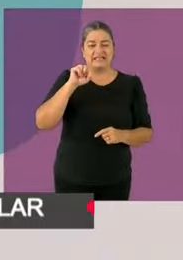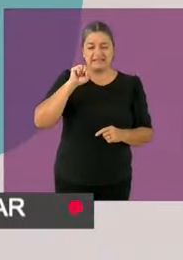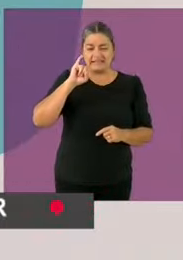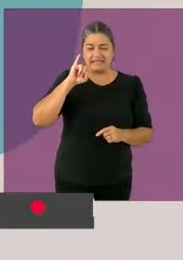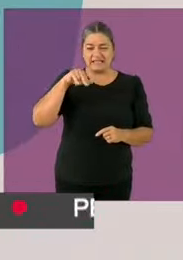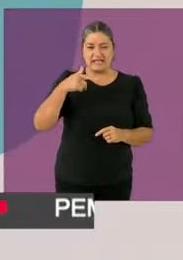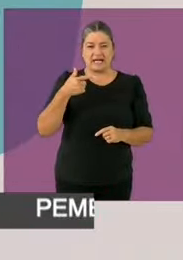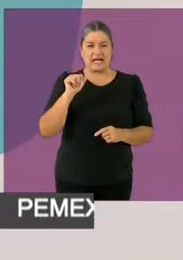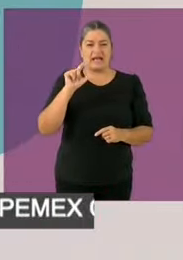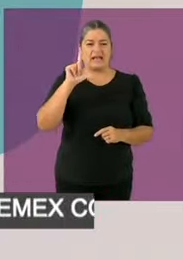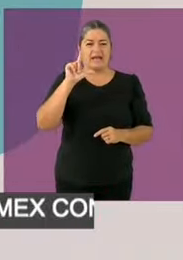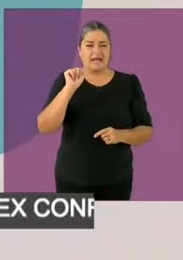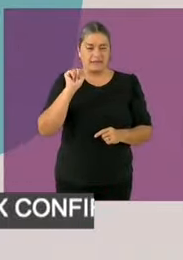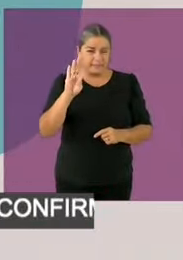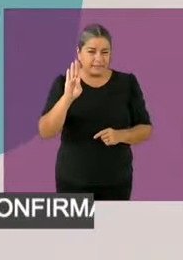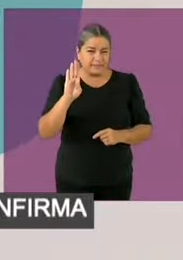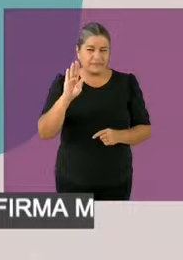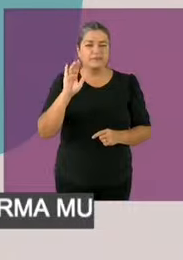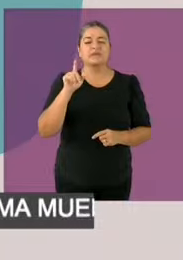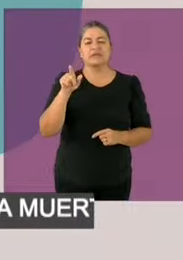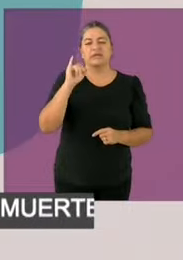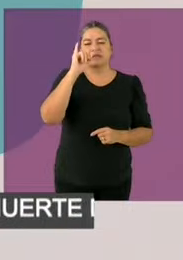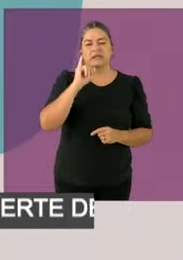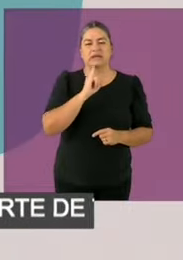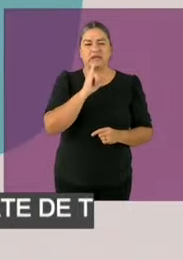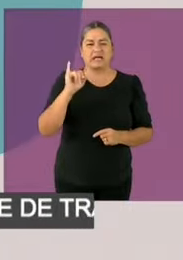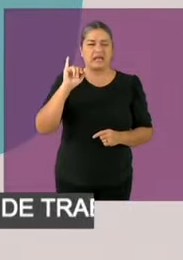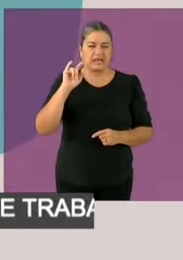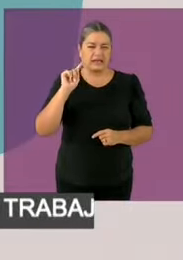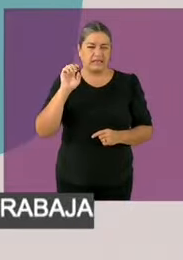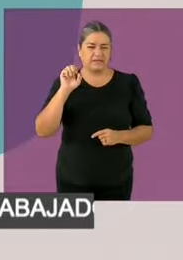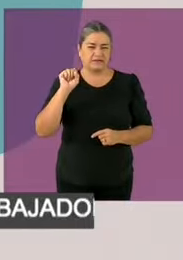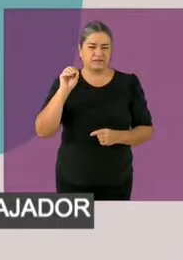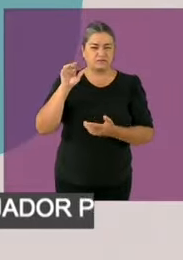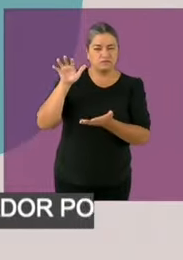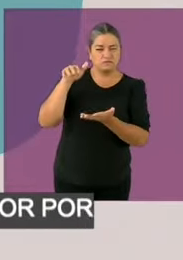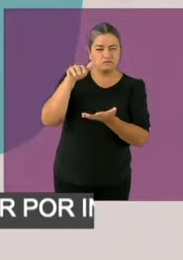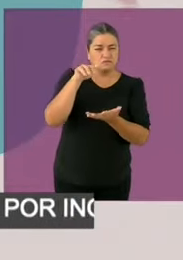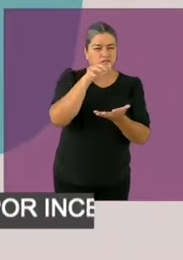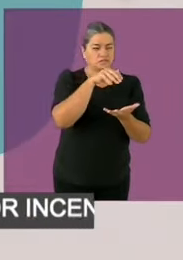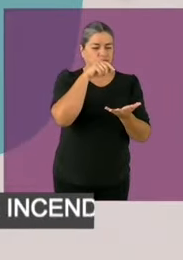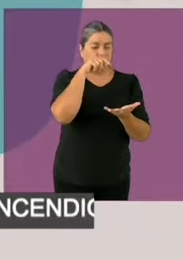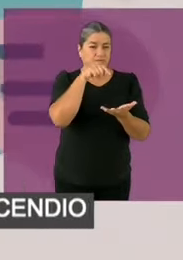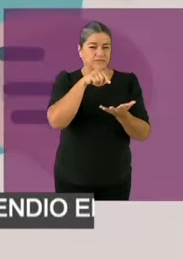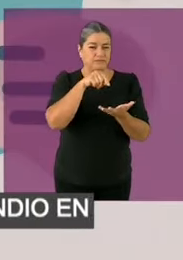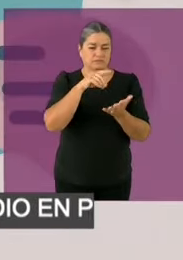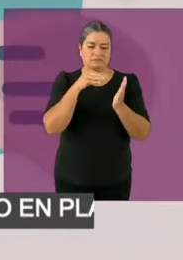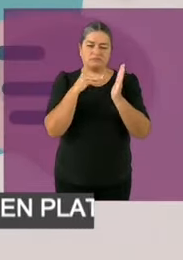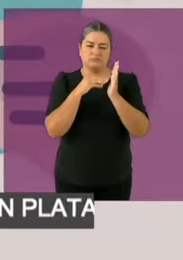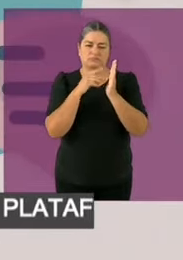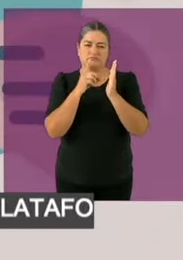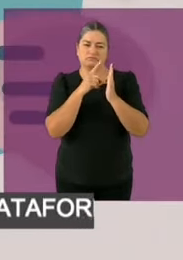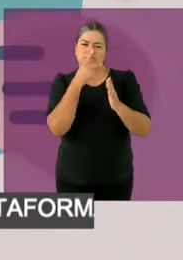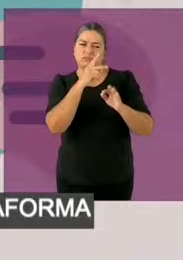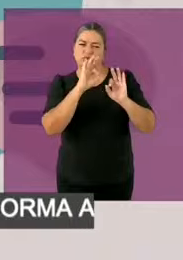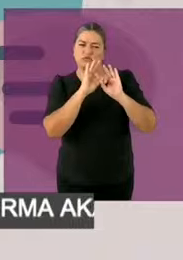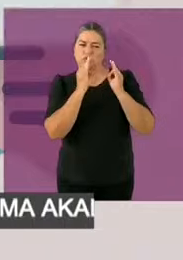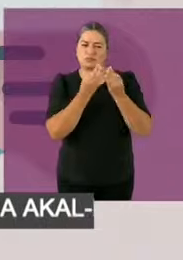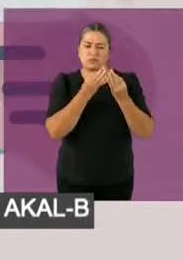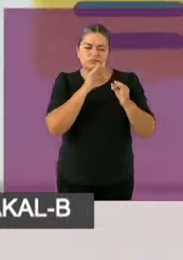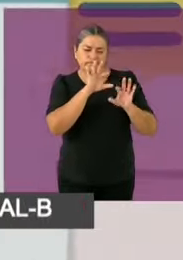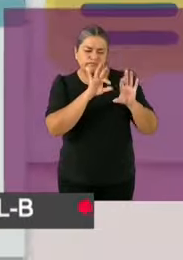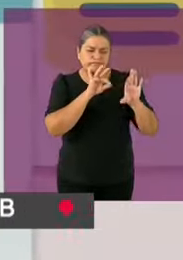Occidente, el ITESO, realizó una selección de las preguntas mediante una metodología aprobada por el INE.